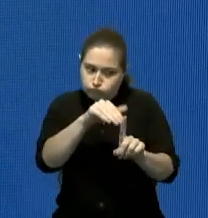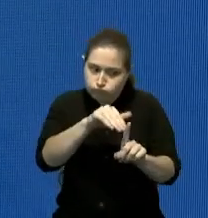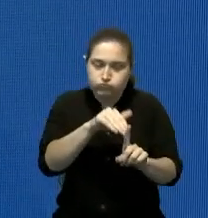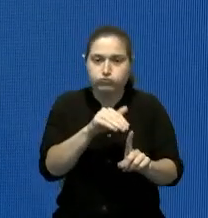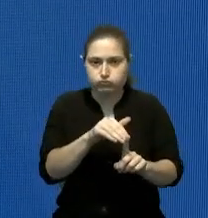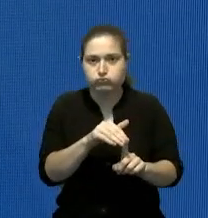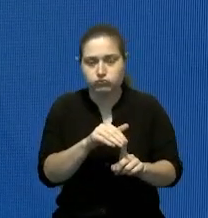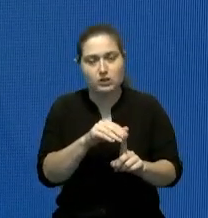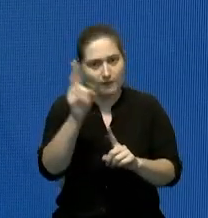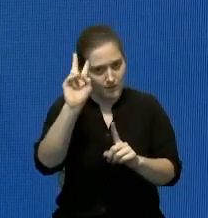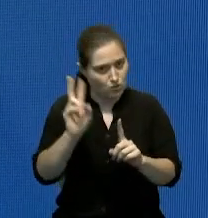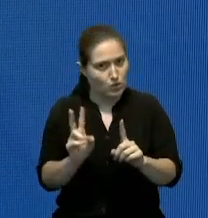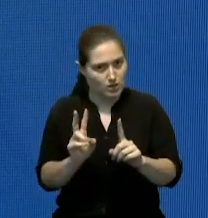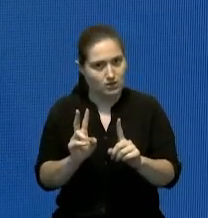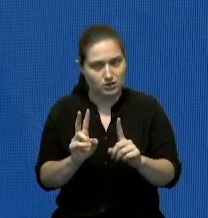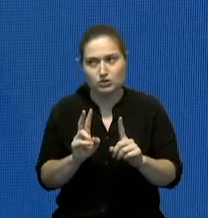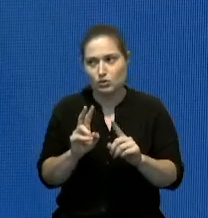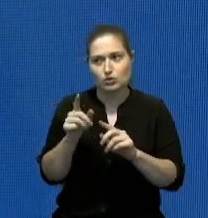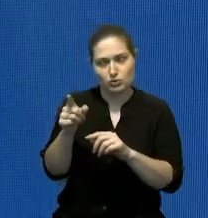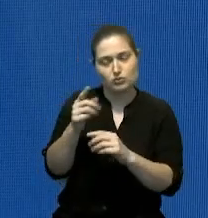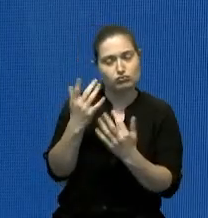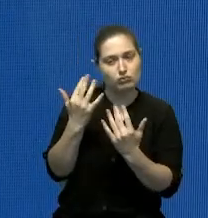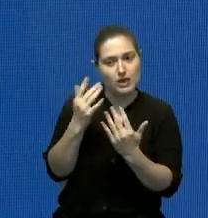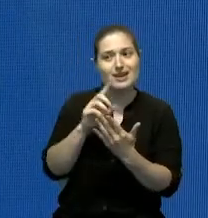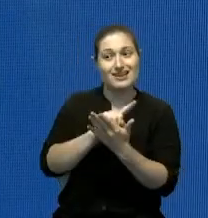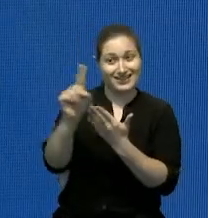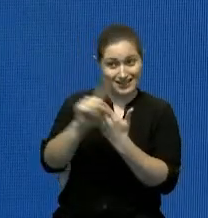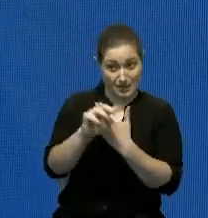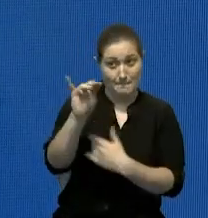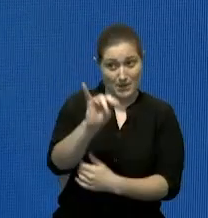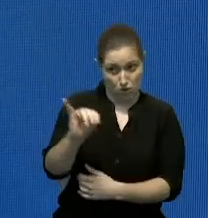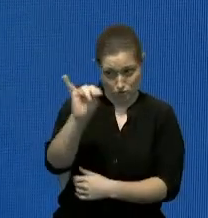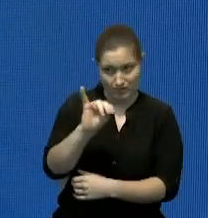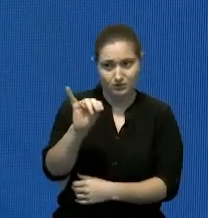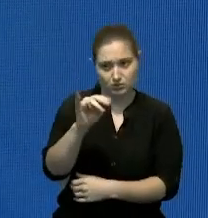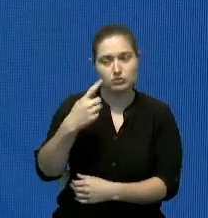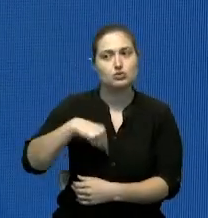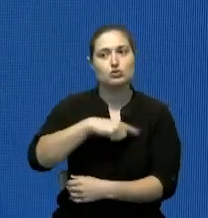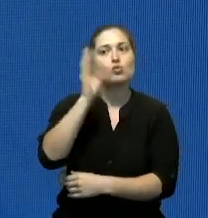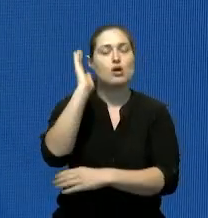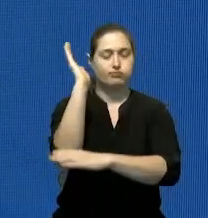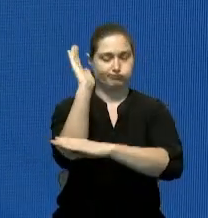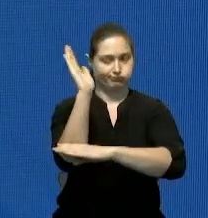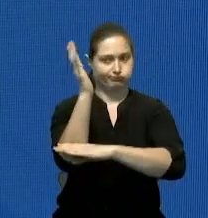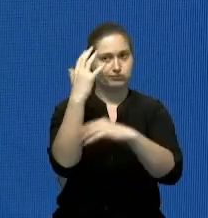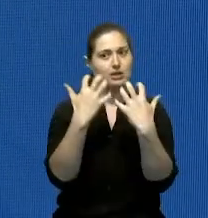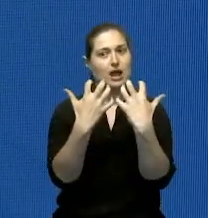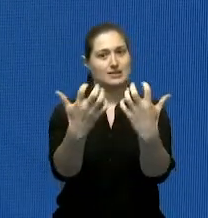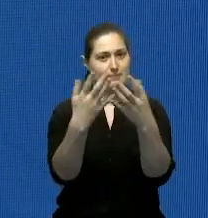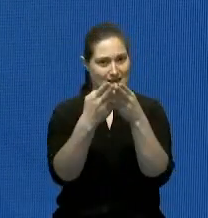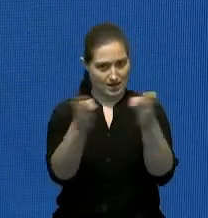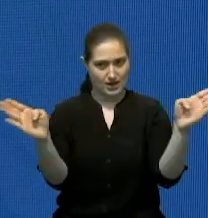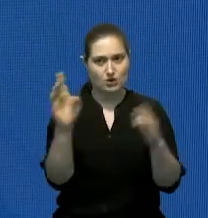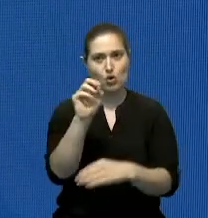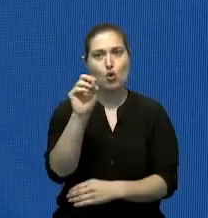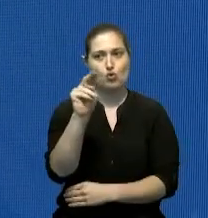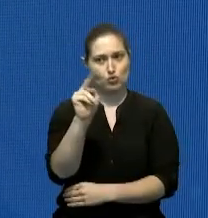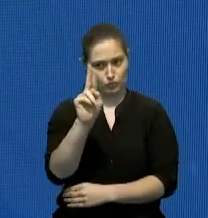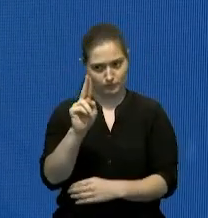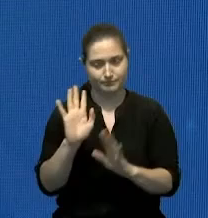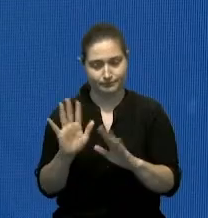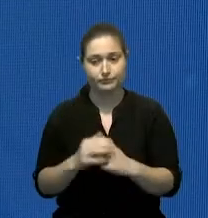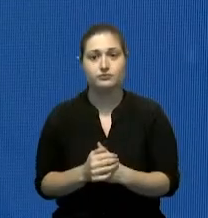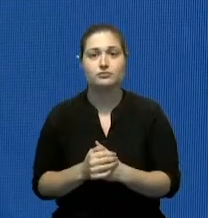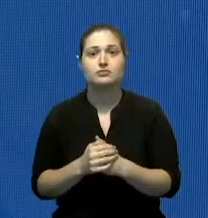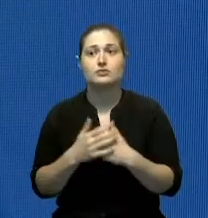nuestro esperen para el miércoles lo que presentaremos ante la asamblea esos son dos temas lo que es seguridad